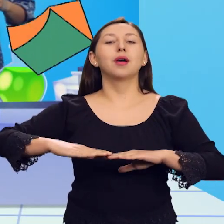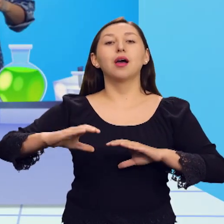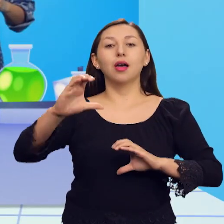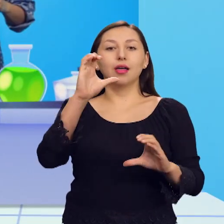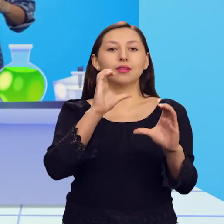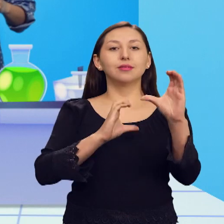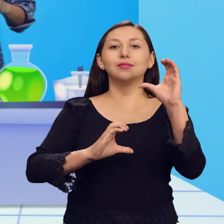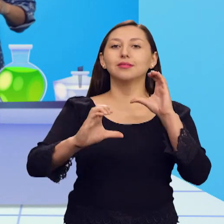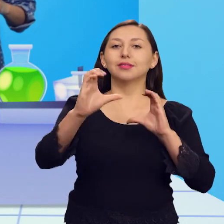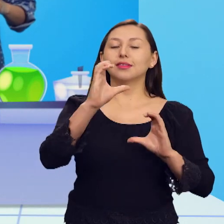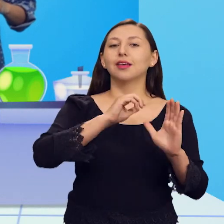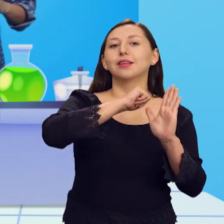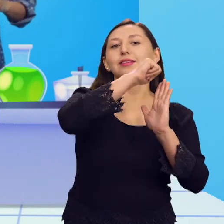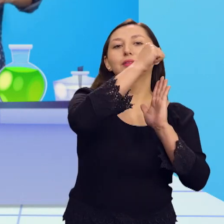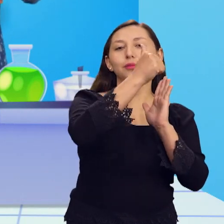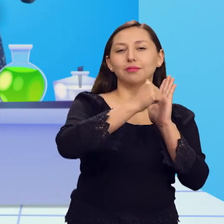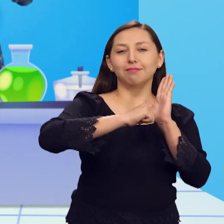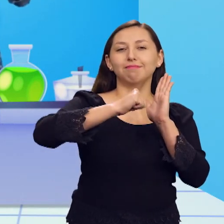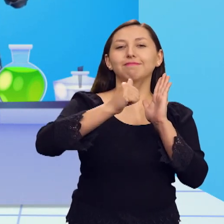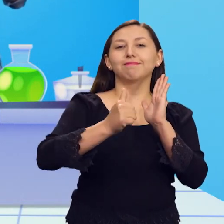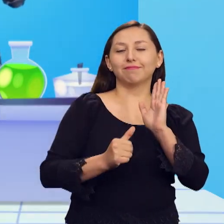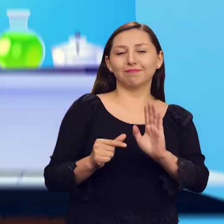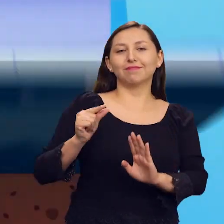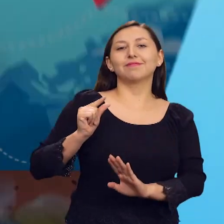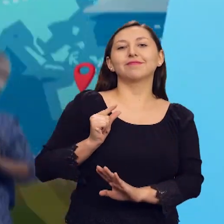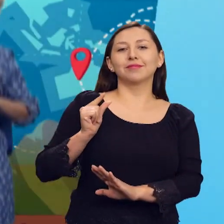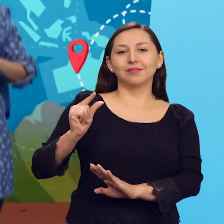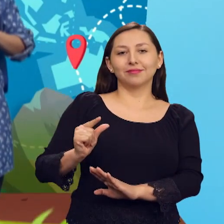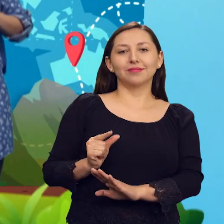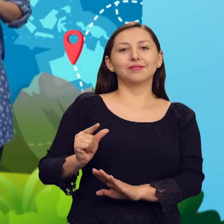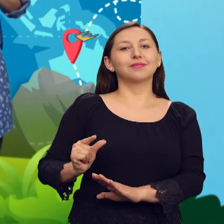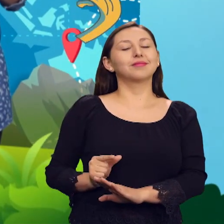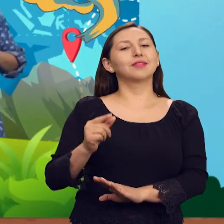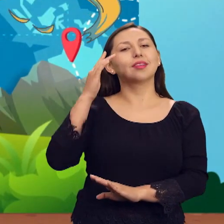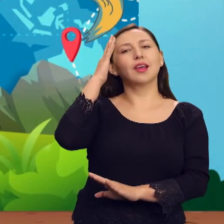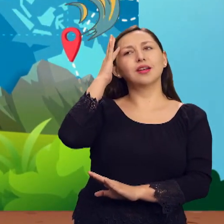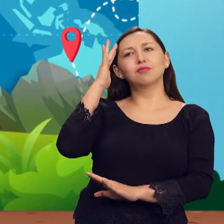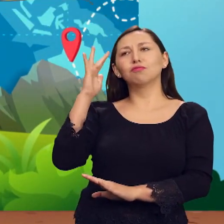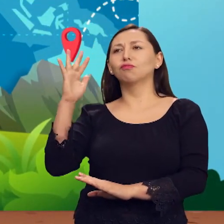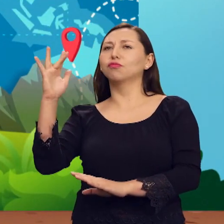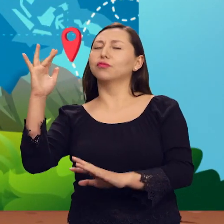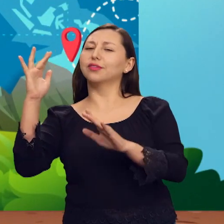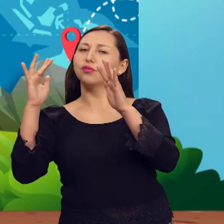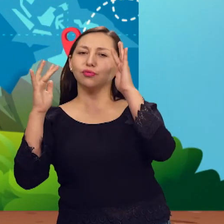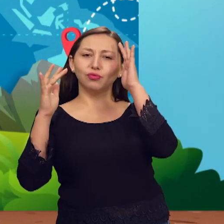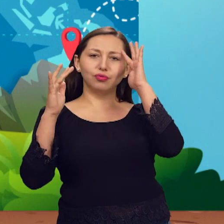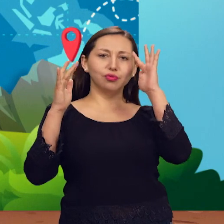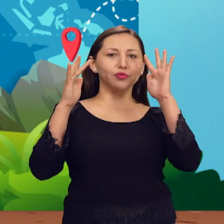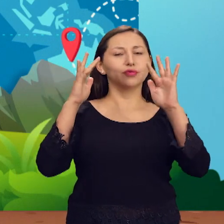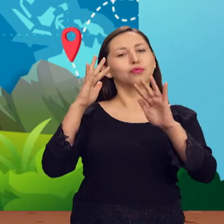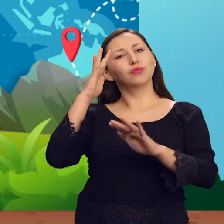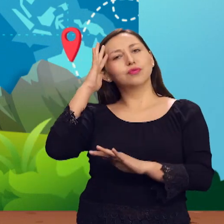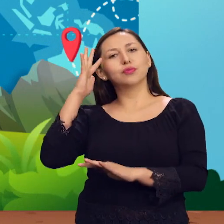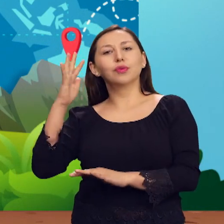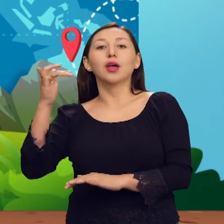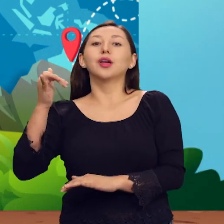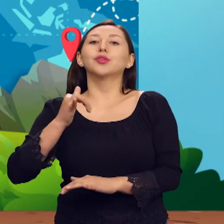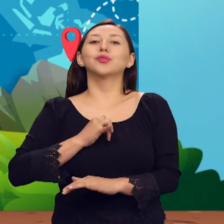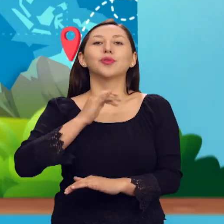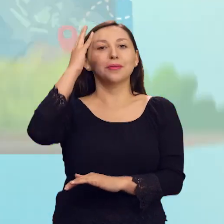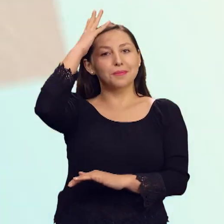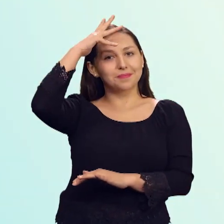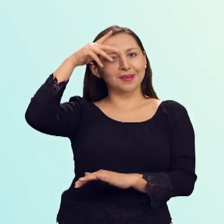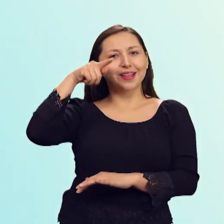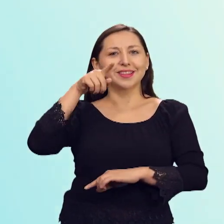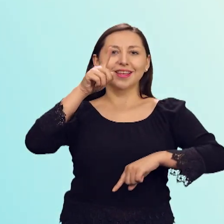Porque en todo encuentras ciencia, encuentras arte en cada detalle. Y en cada rincón filosofía hay. Soy